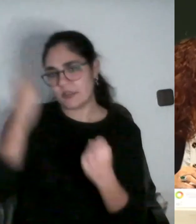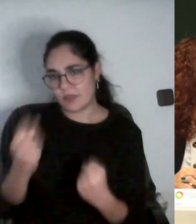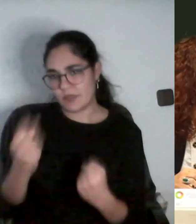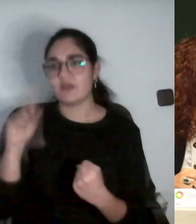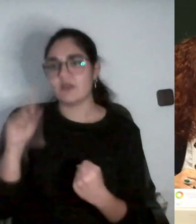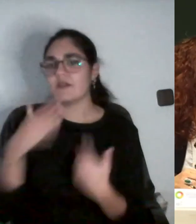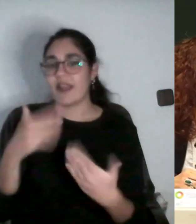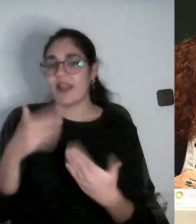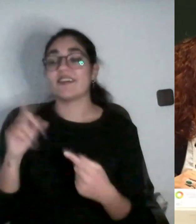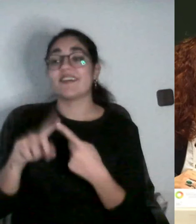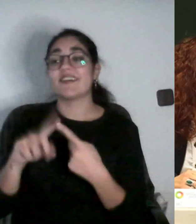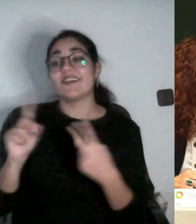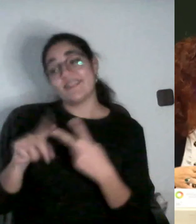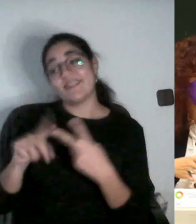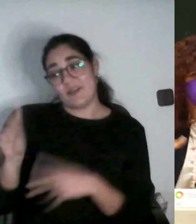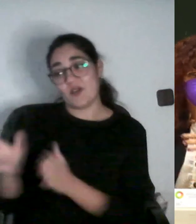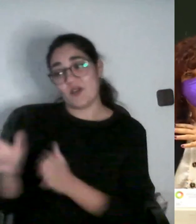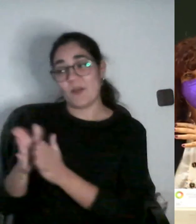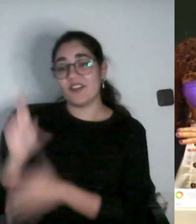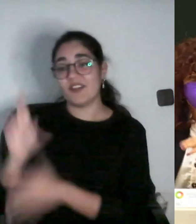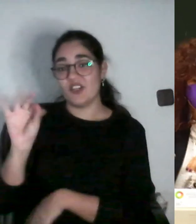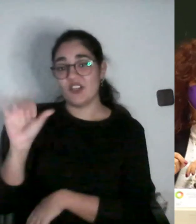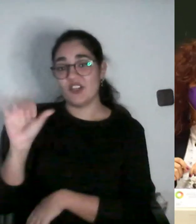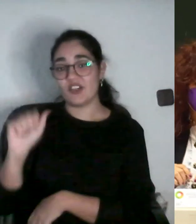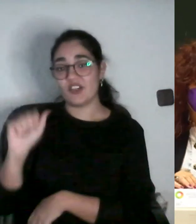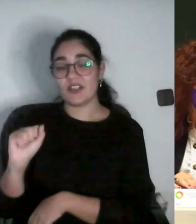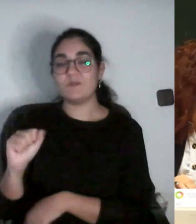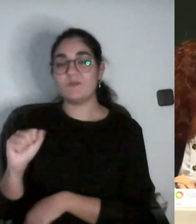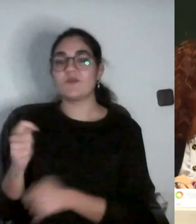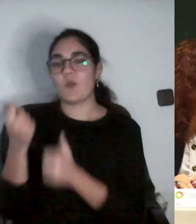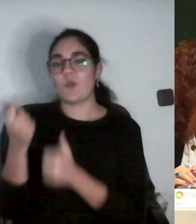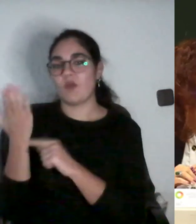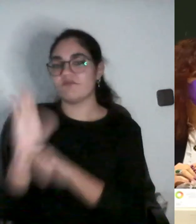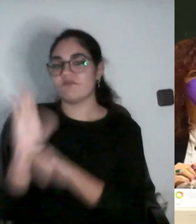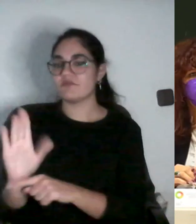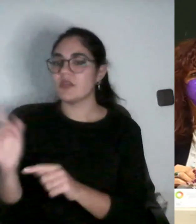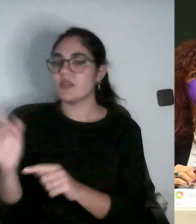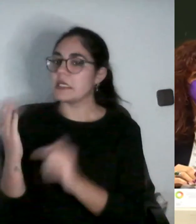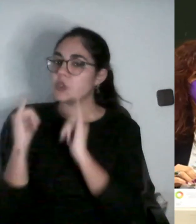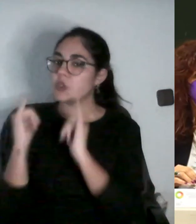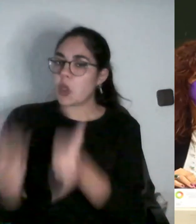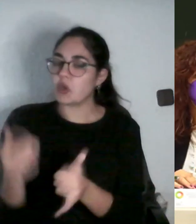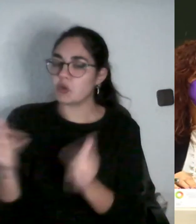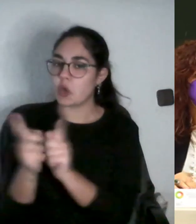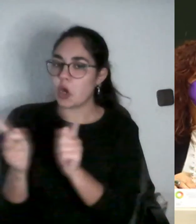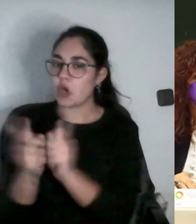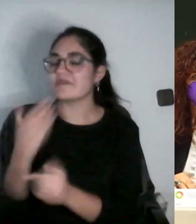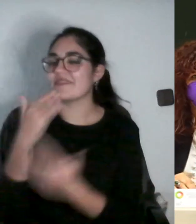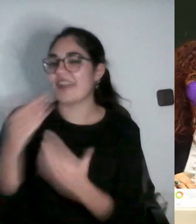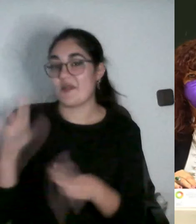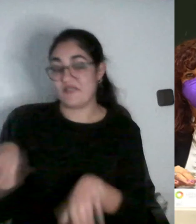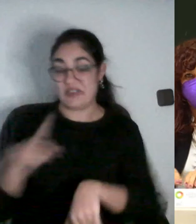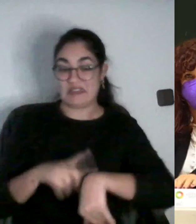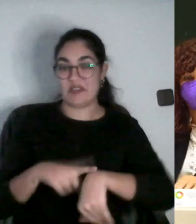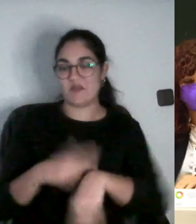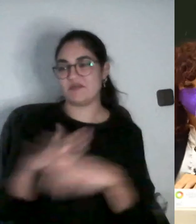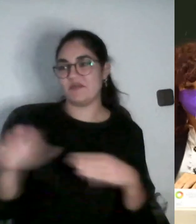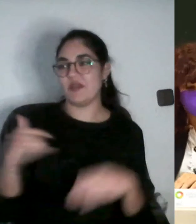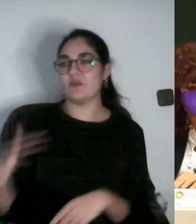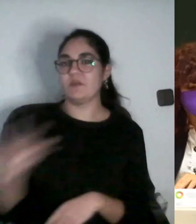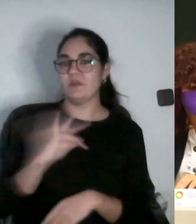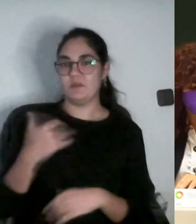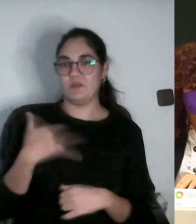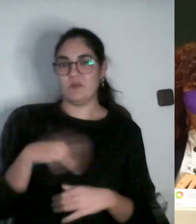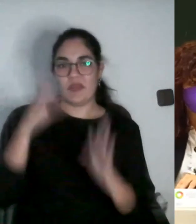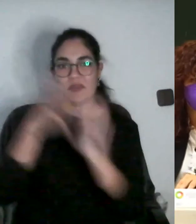a Rosa por esta introducción y por dejarme tiempo para explicar uno de los cursos que